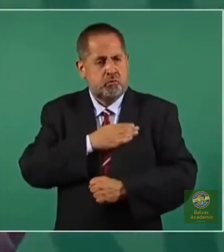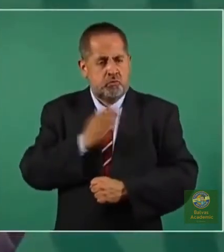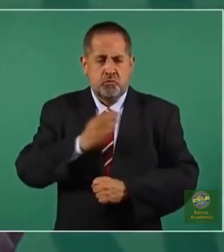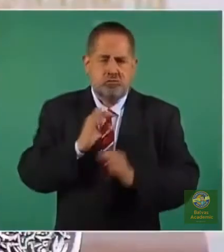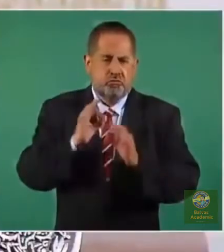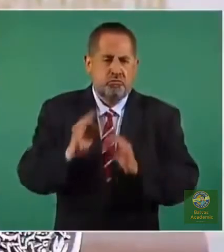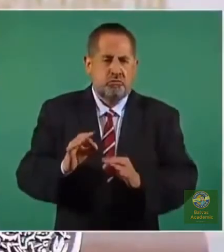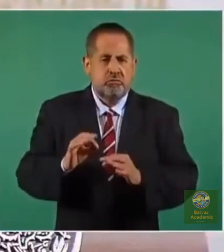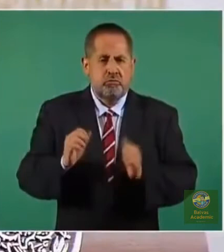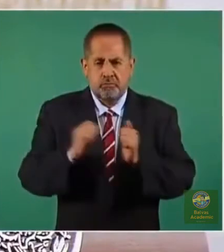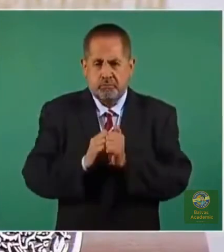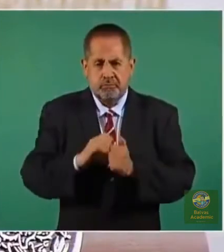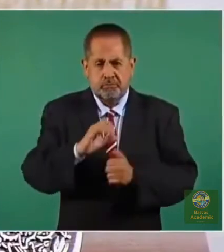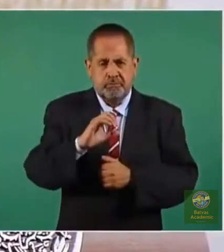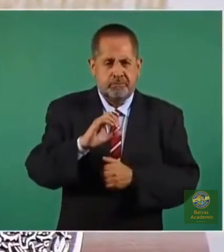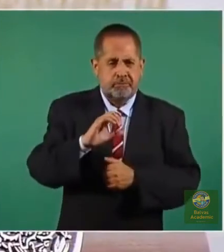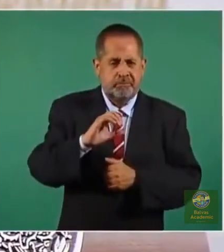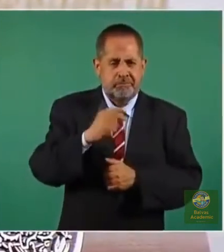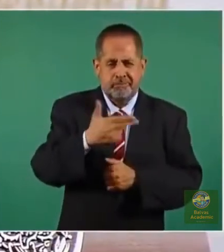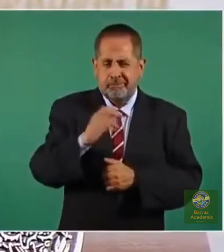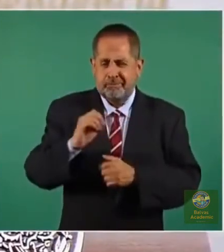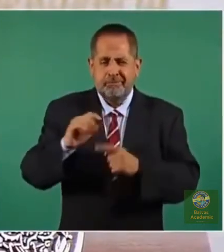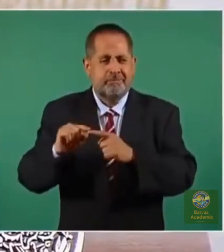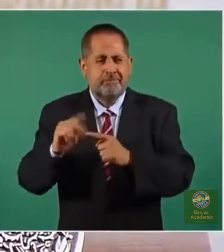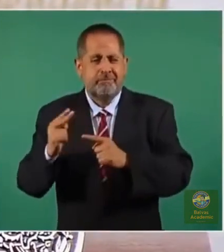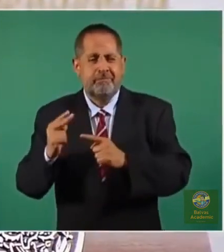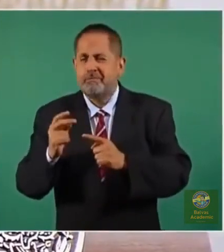nutritivo, carbohidrato sano.